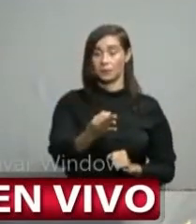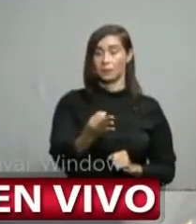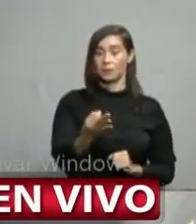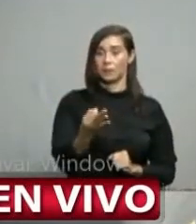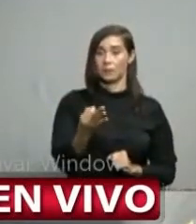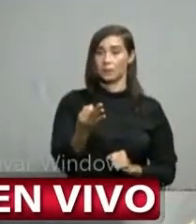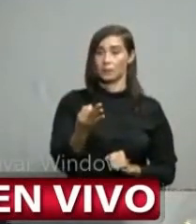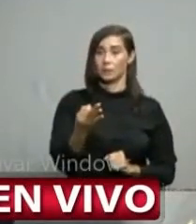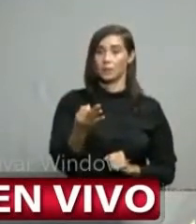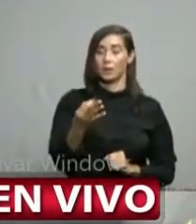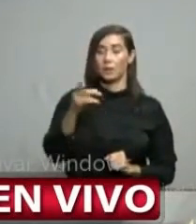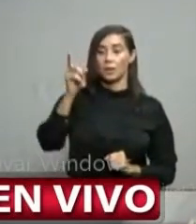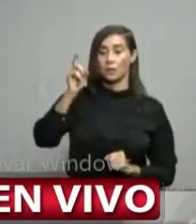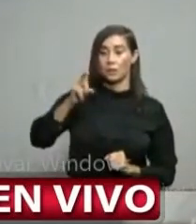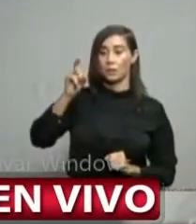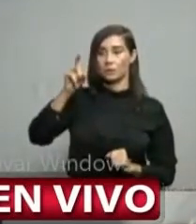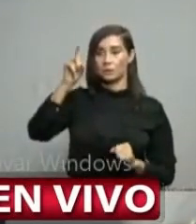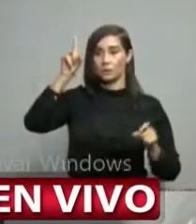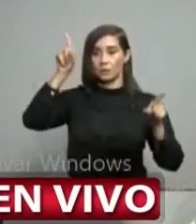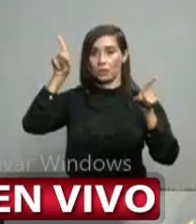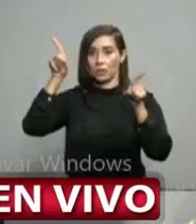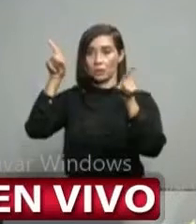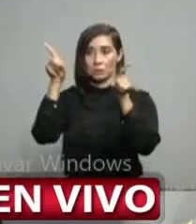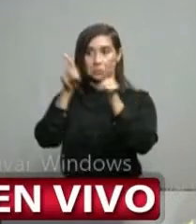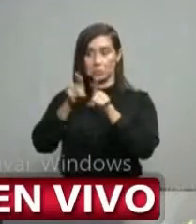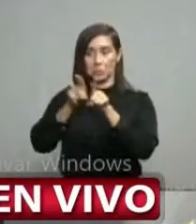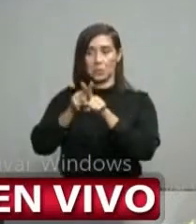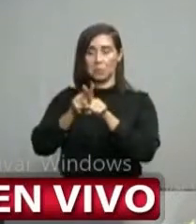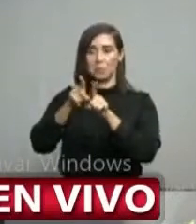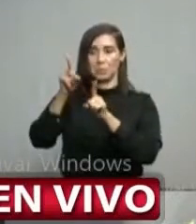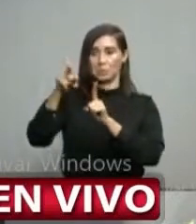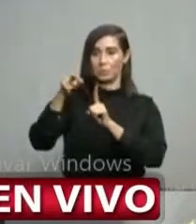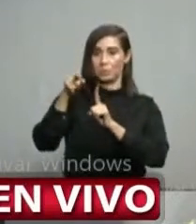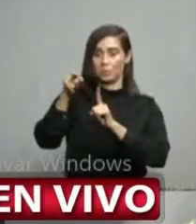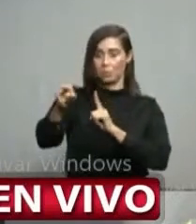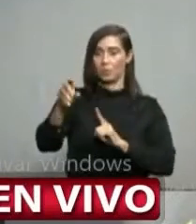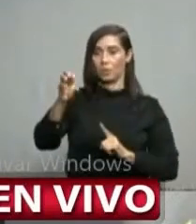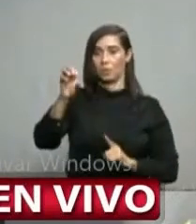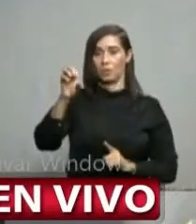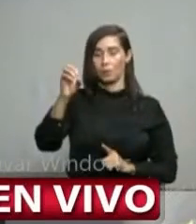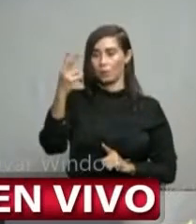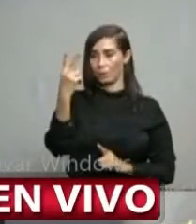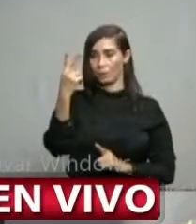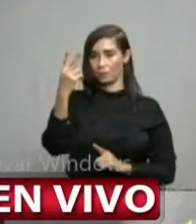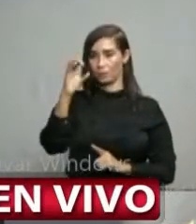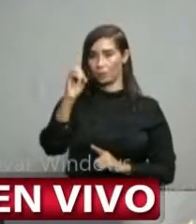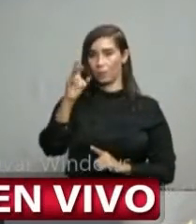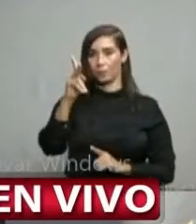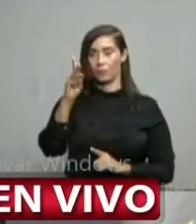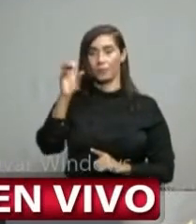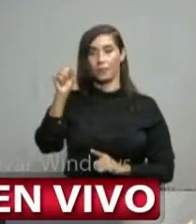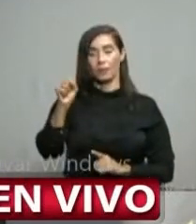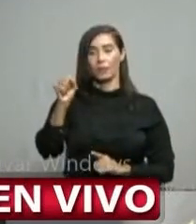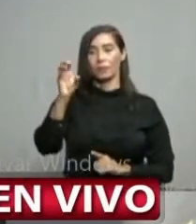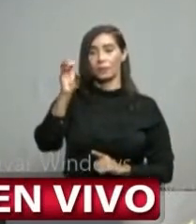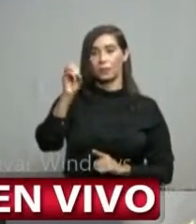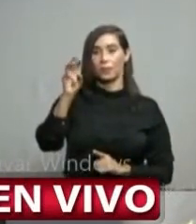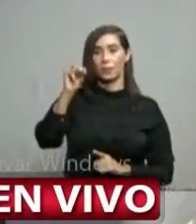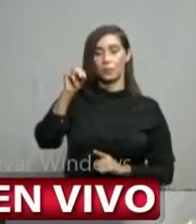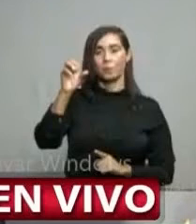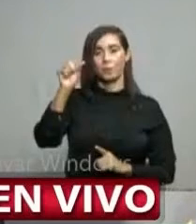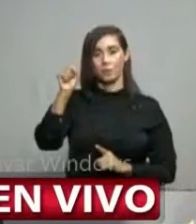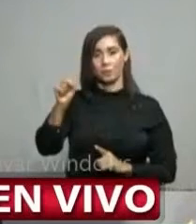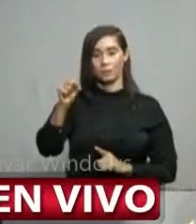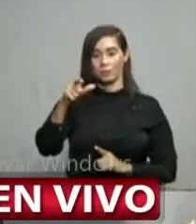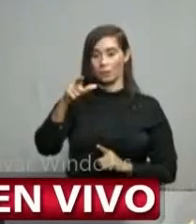no necesariamente converjan con lo que están recomendando las ambas organizaciones y son libres